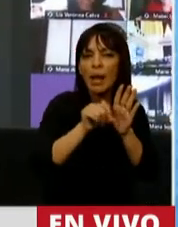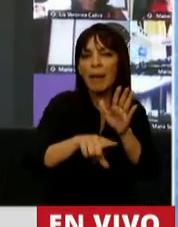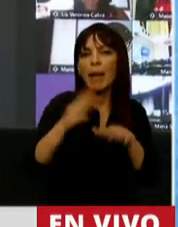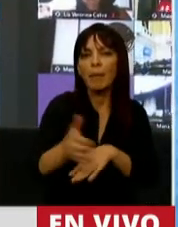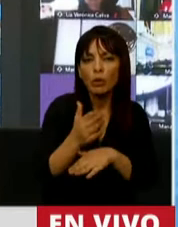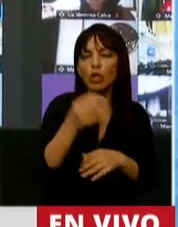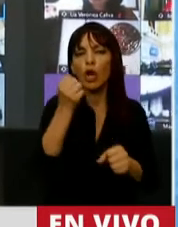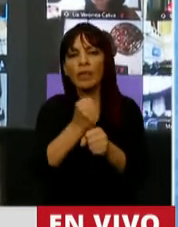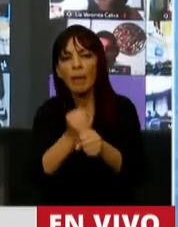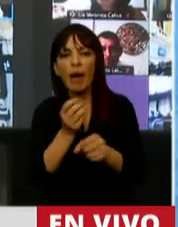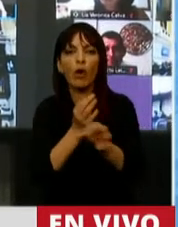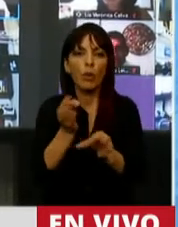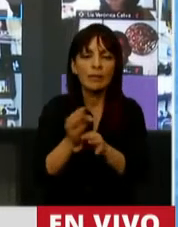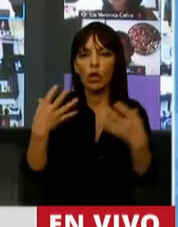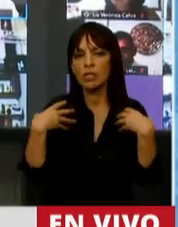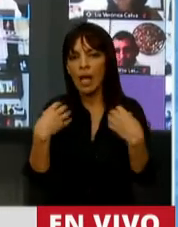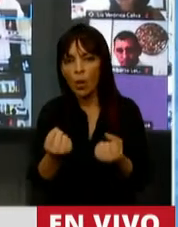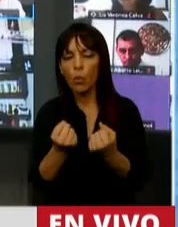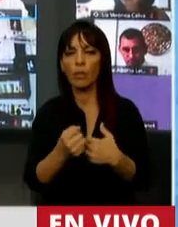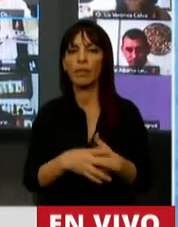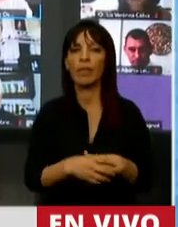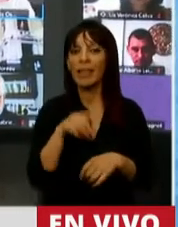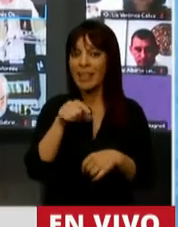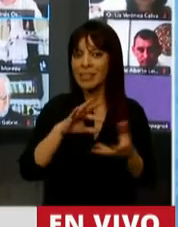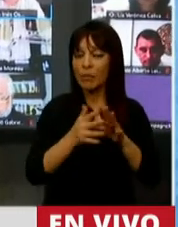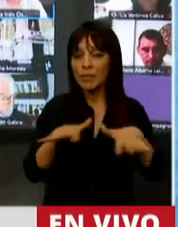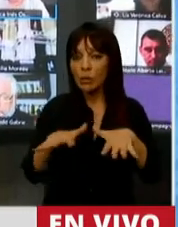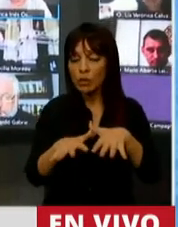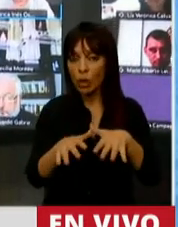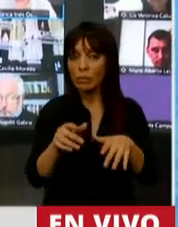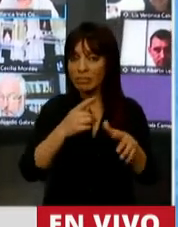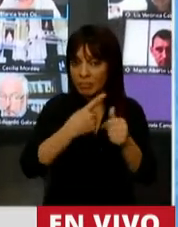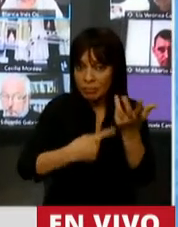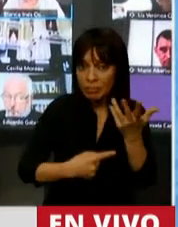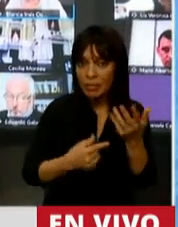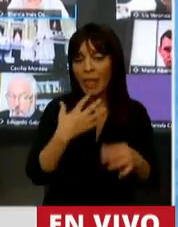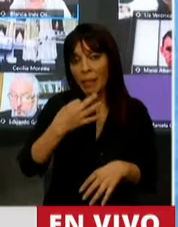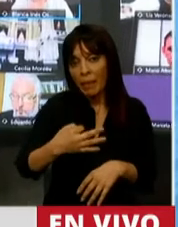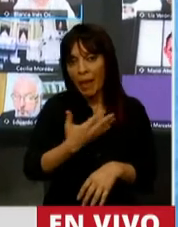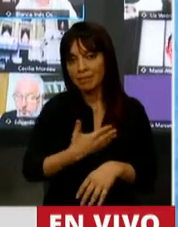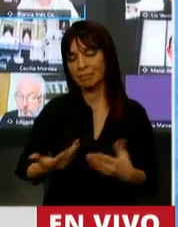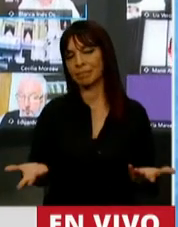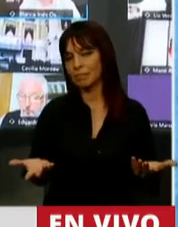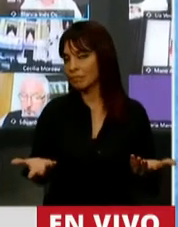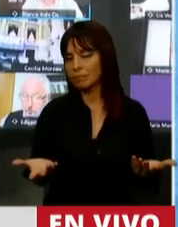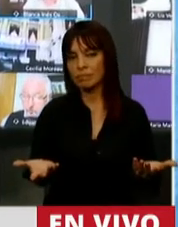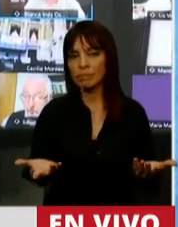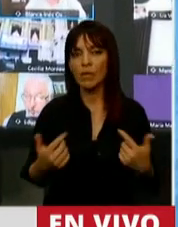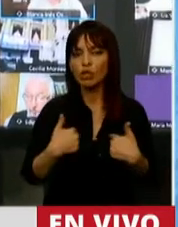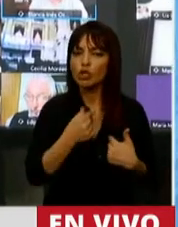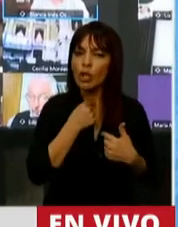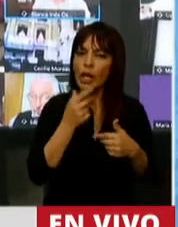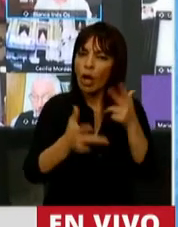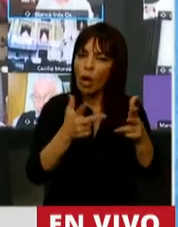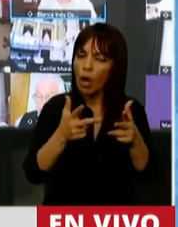el trabajo, para la educación, para la salud. Y en ese marco, la verdad, presidente, que yo